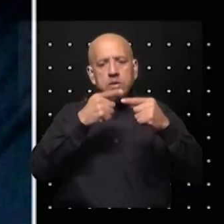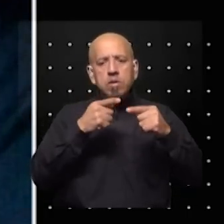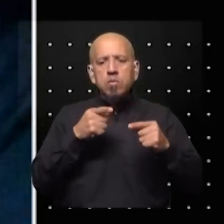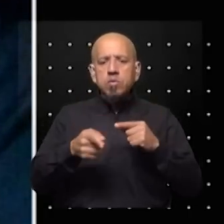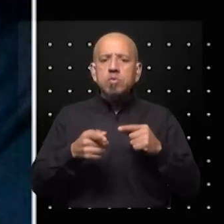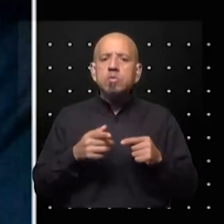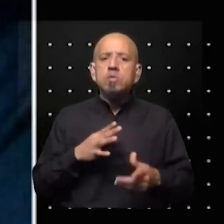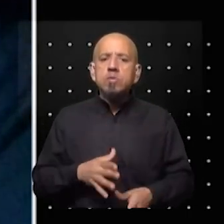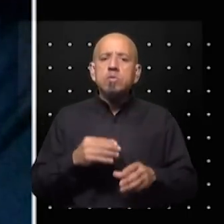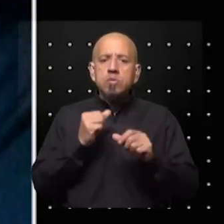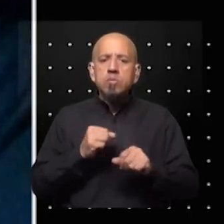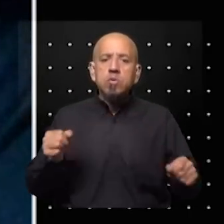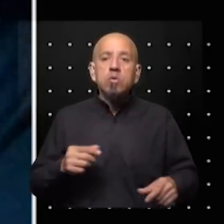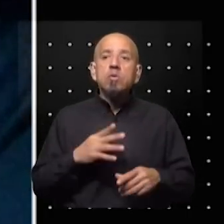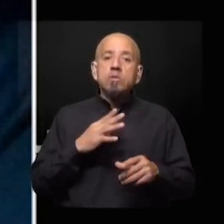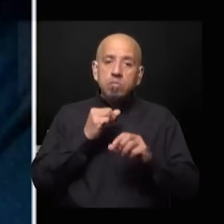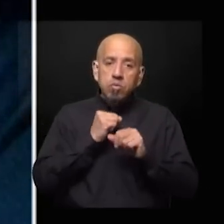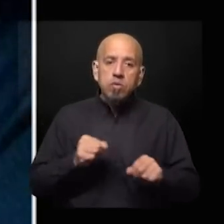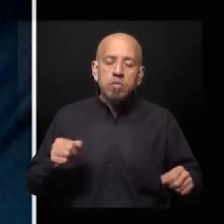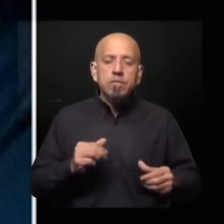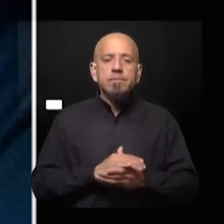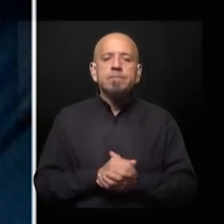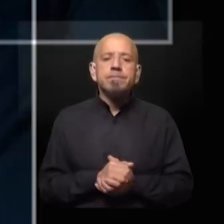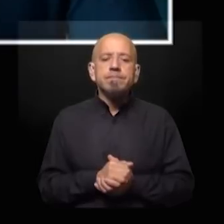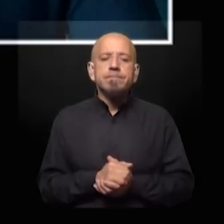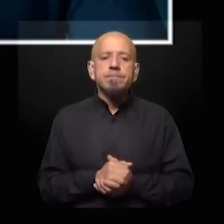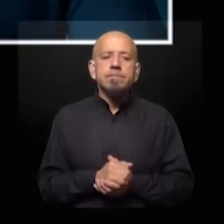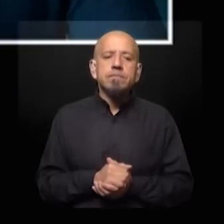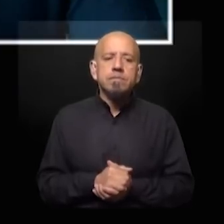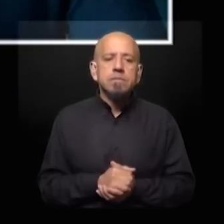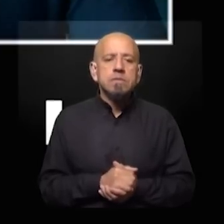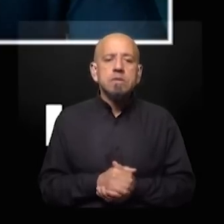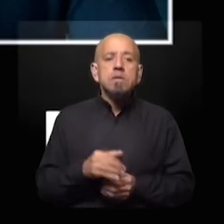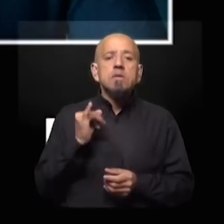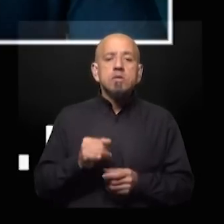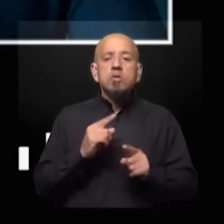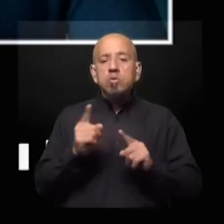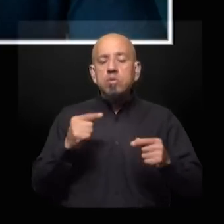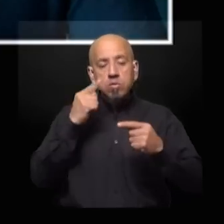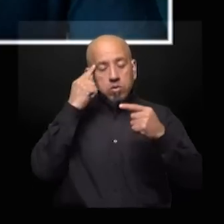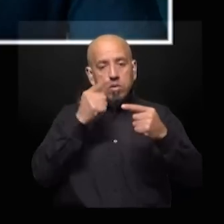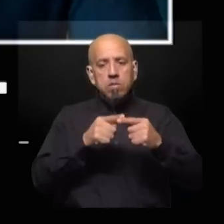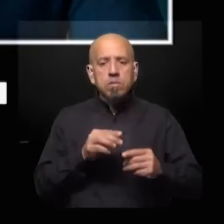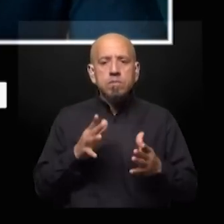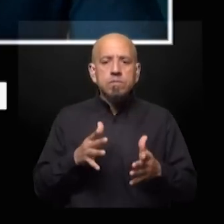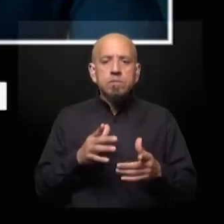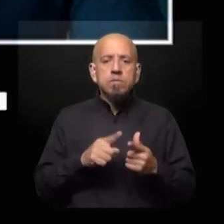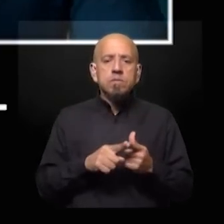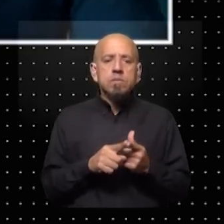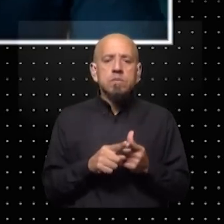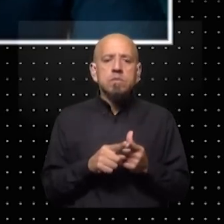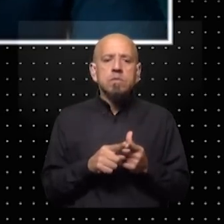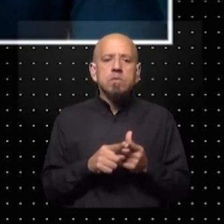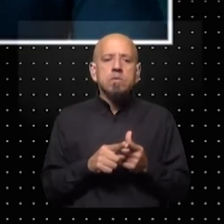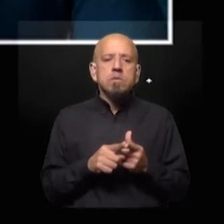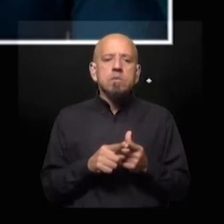y tan ambiciosos han sido alcanzados, ¿no? ¿Y en qué sentido? ¿Han sido alcanzados o no? Especialmente teniendo en cuenta también de que... Yo le escucho a